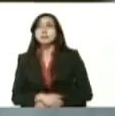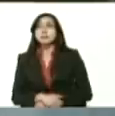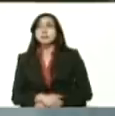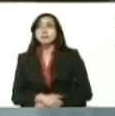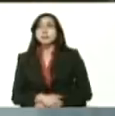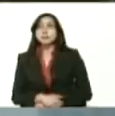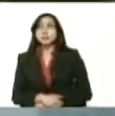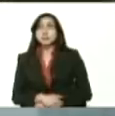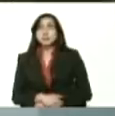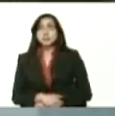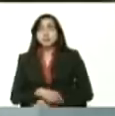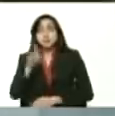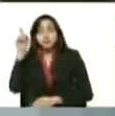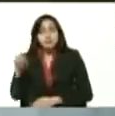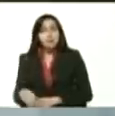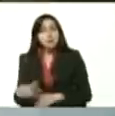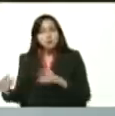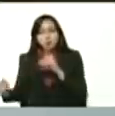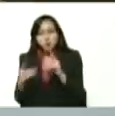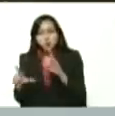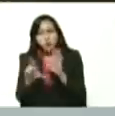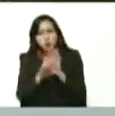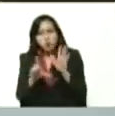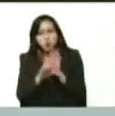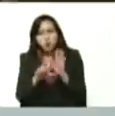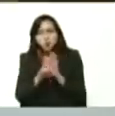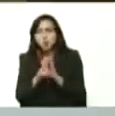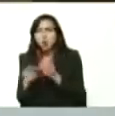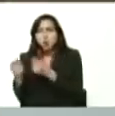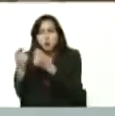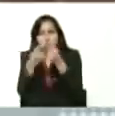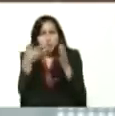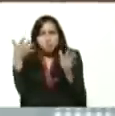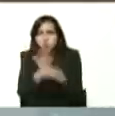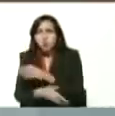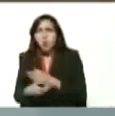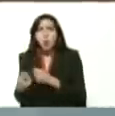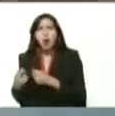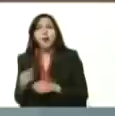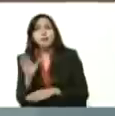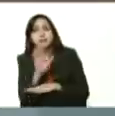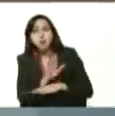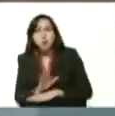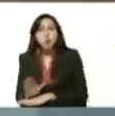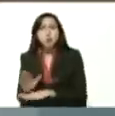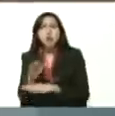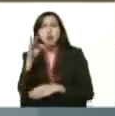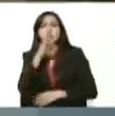ya la discusión de todas las leyes de la economía de las leyes de seguridad social